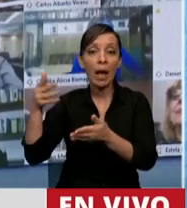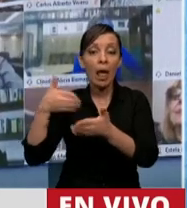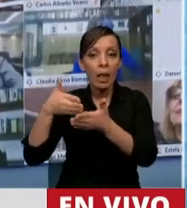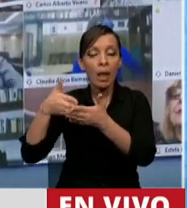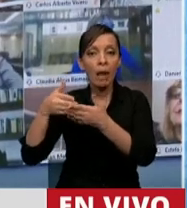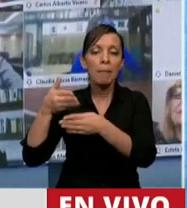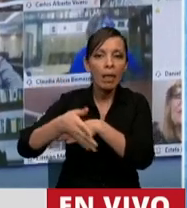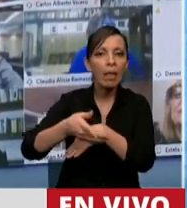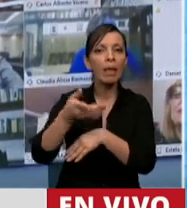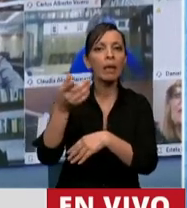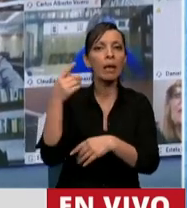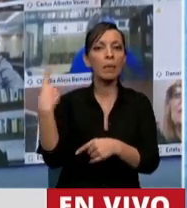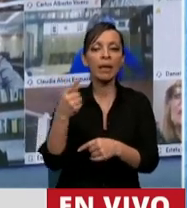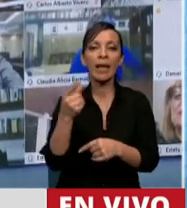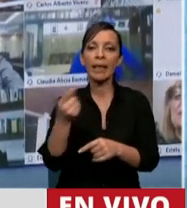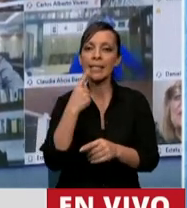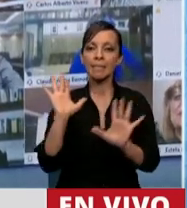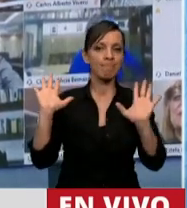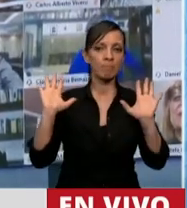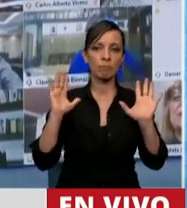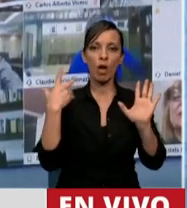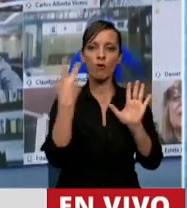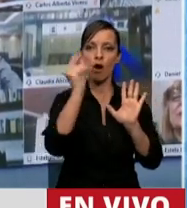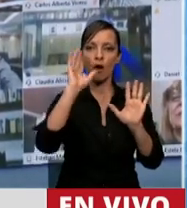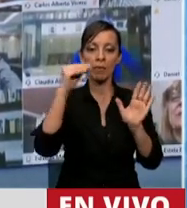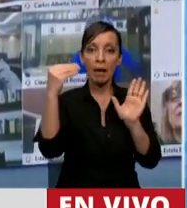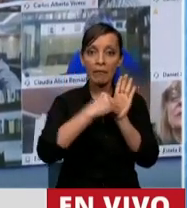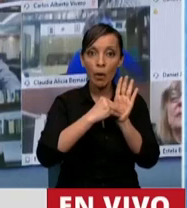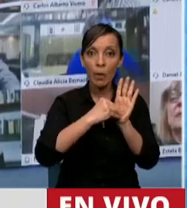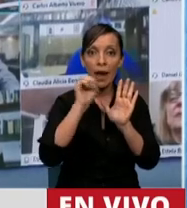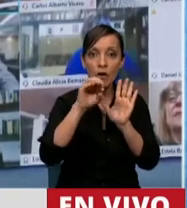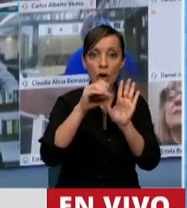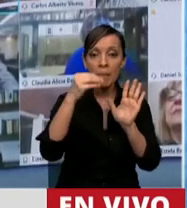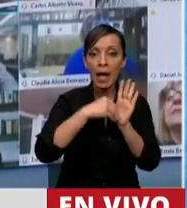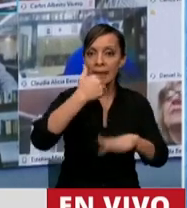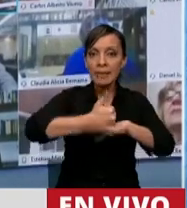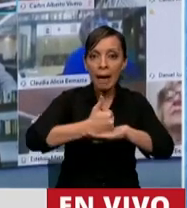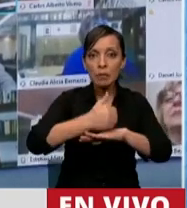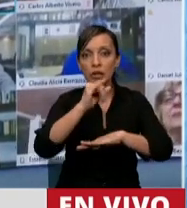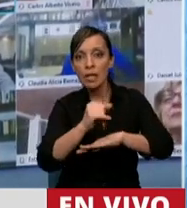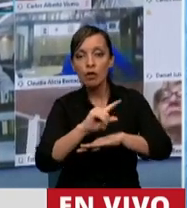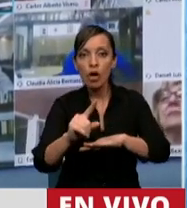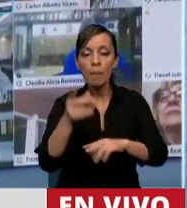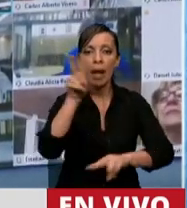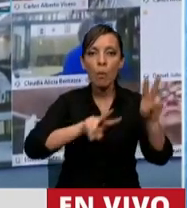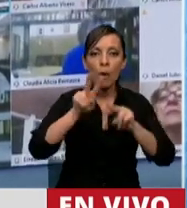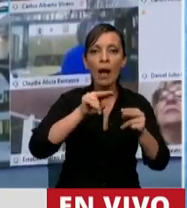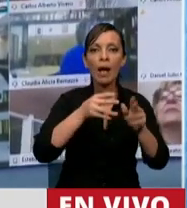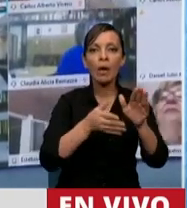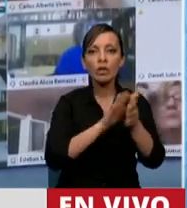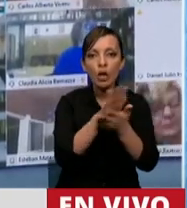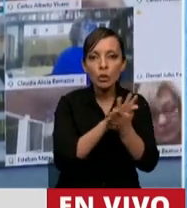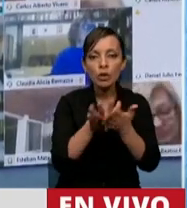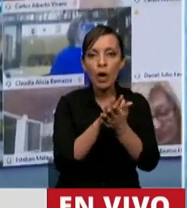se niega a poner en las actas que acá estamos, que acá venimos y que acá estamos presentes para buscar una salida de